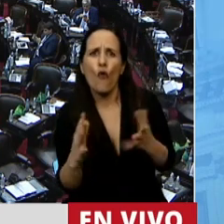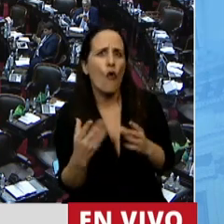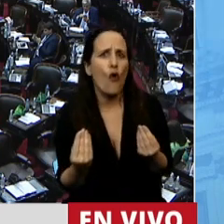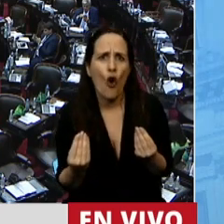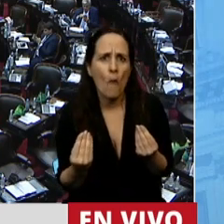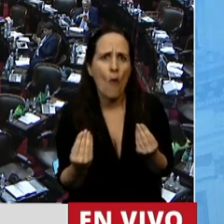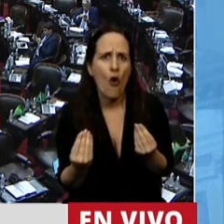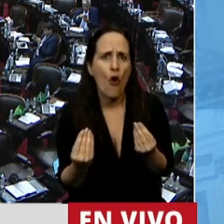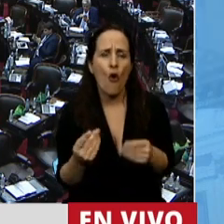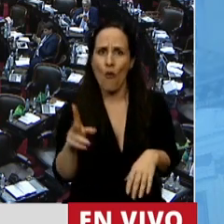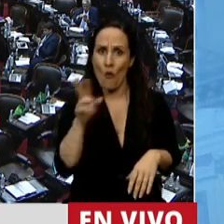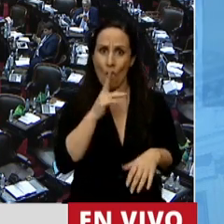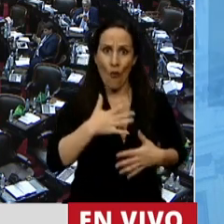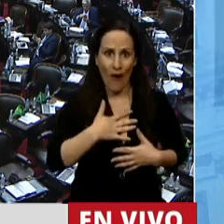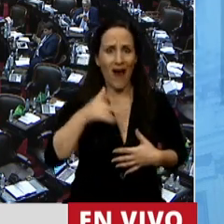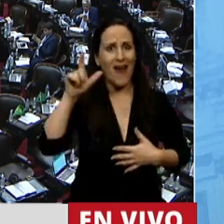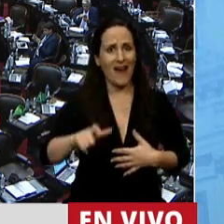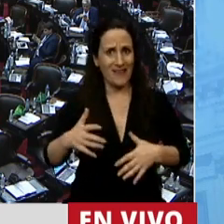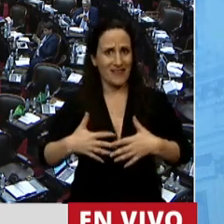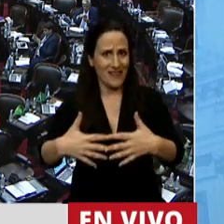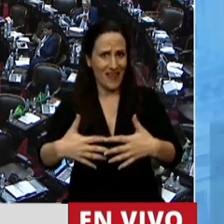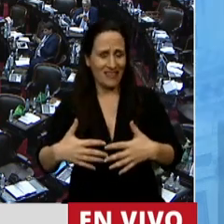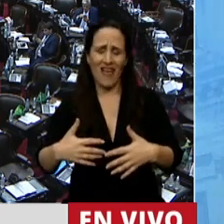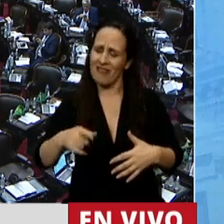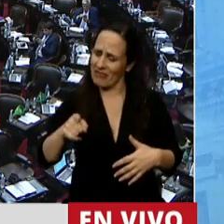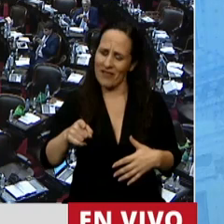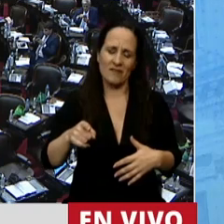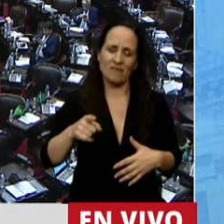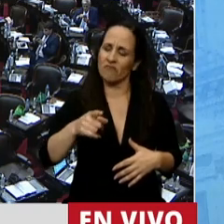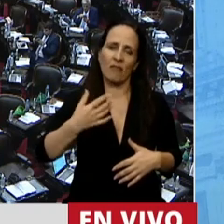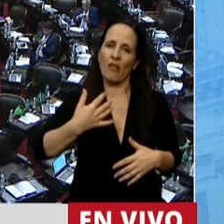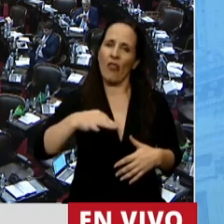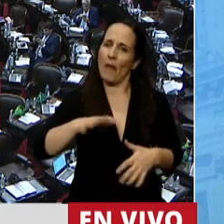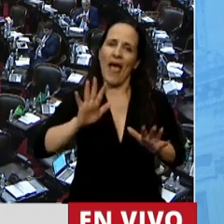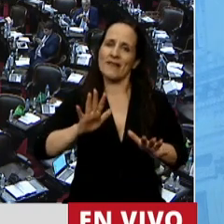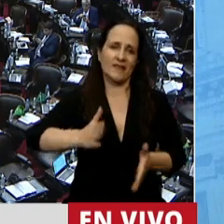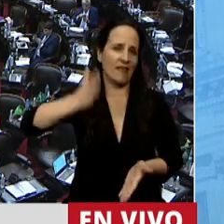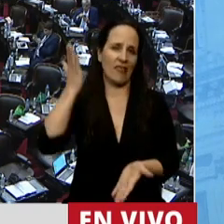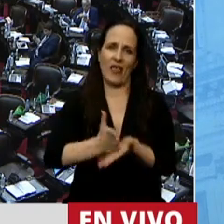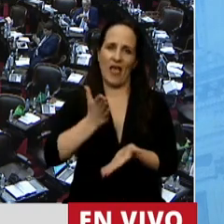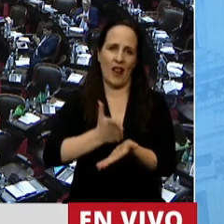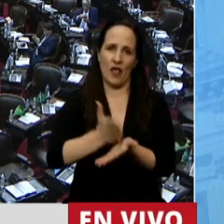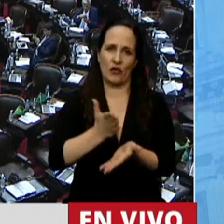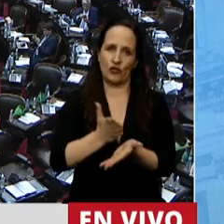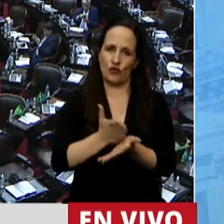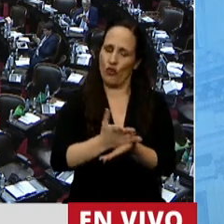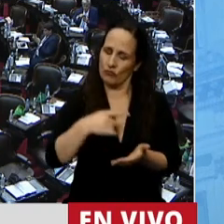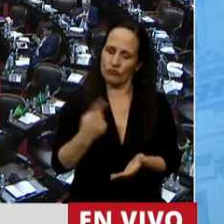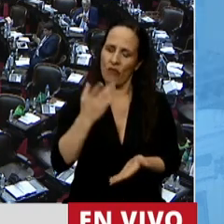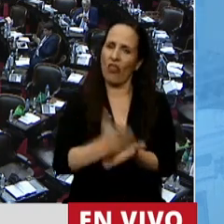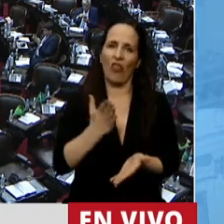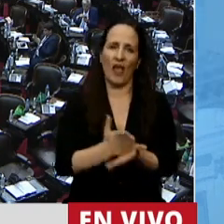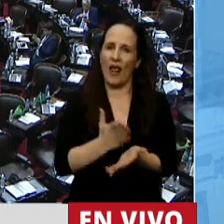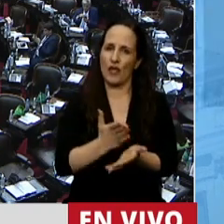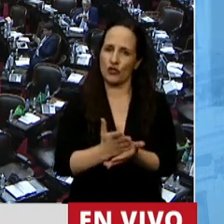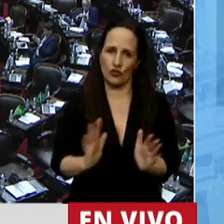Las mujeres y los cuerpos gestantes nos merecemos eso. Es un derecho que tenemos, un